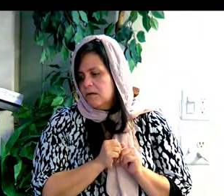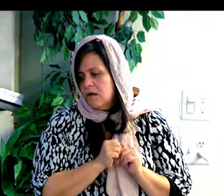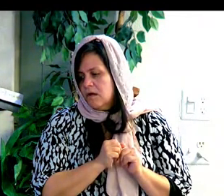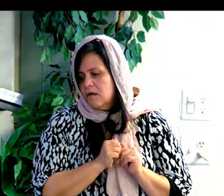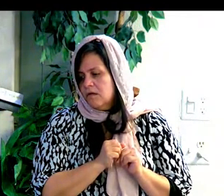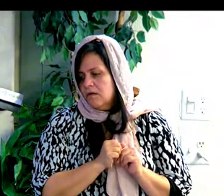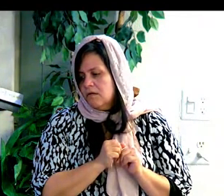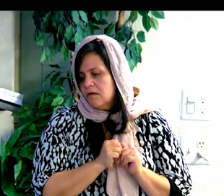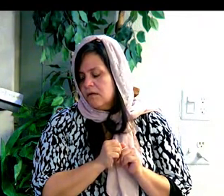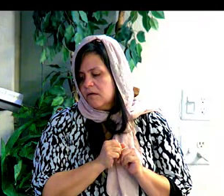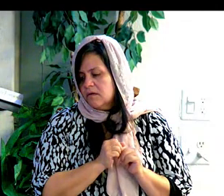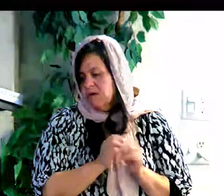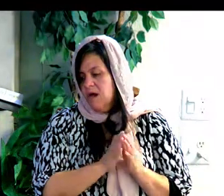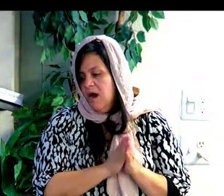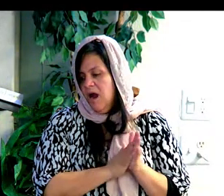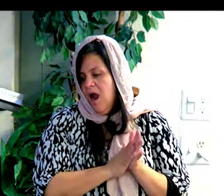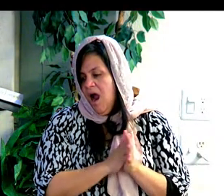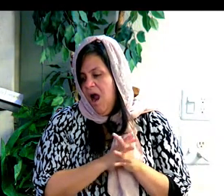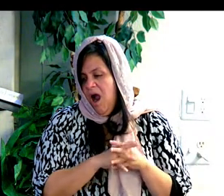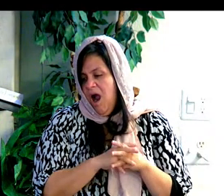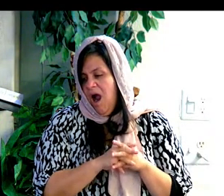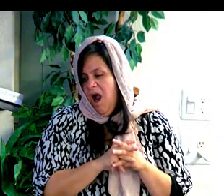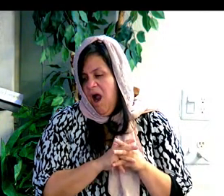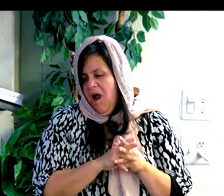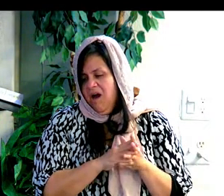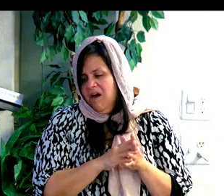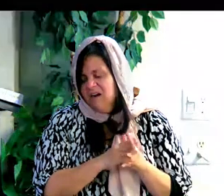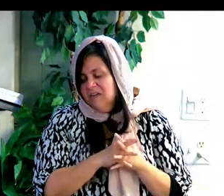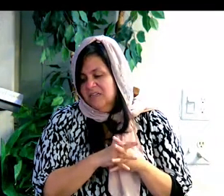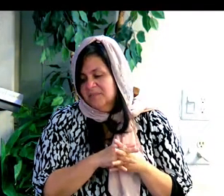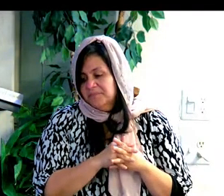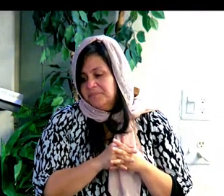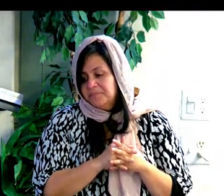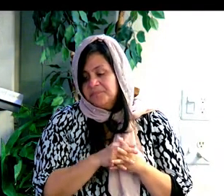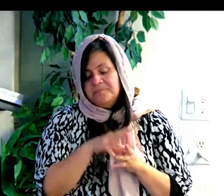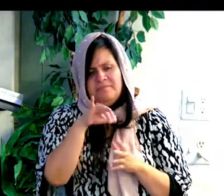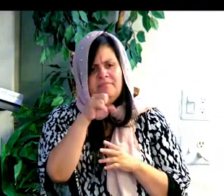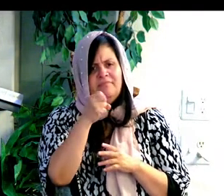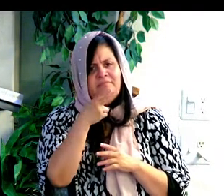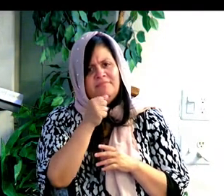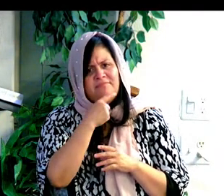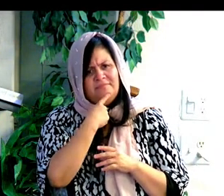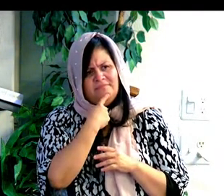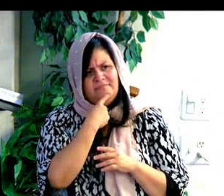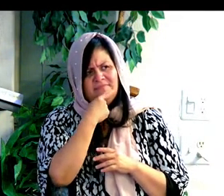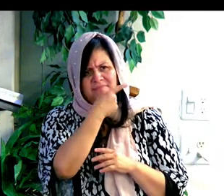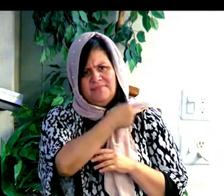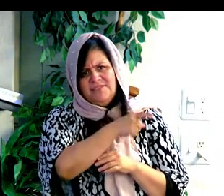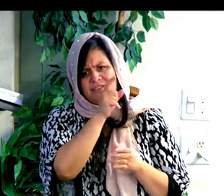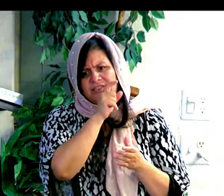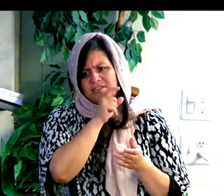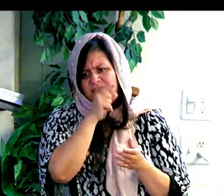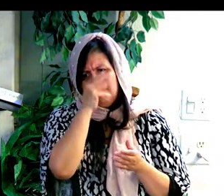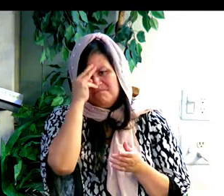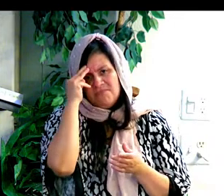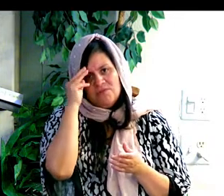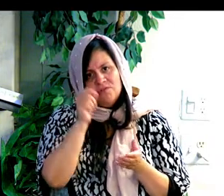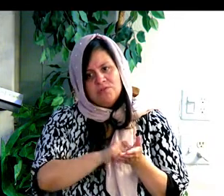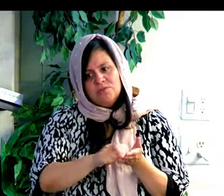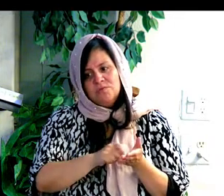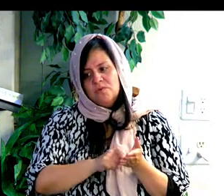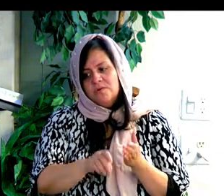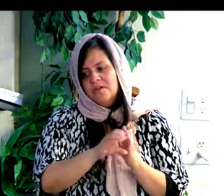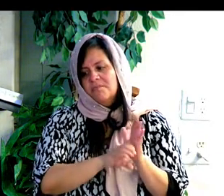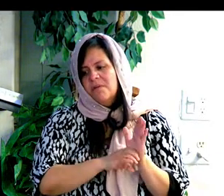escribir carta de divorcio y repudiarla. But Yeshua said to them, he wrote this commandment for you because of your heartedness.